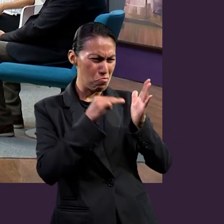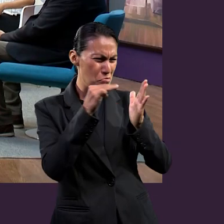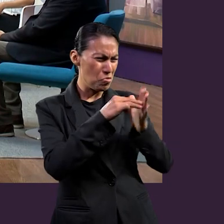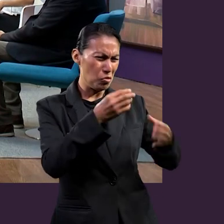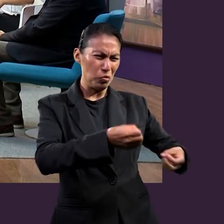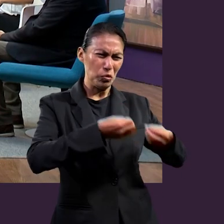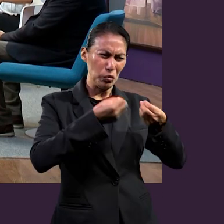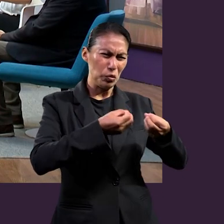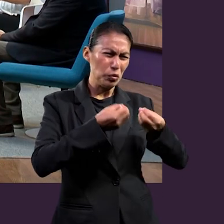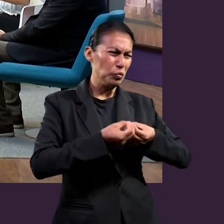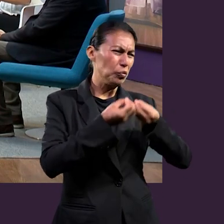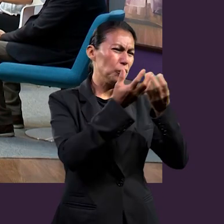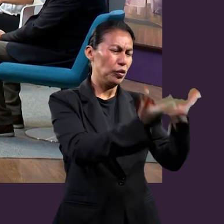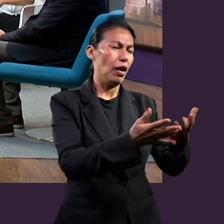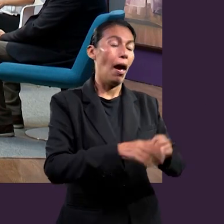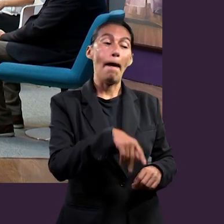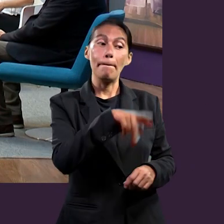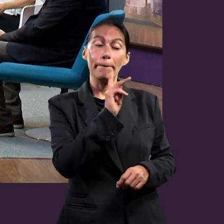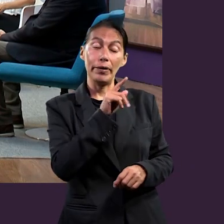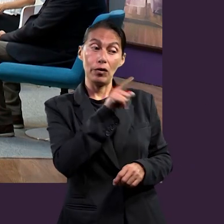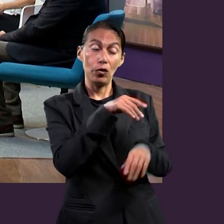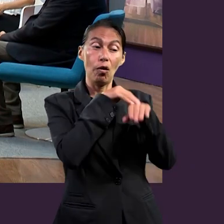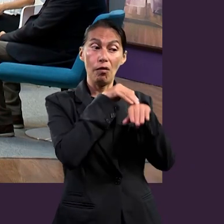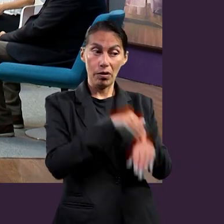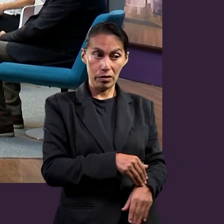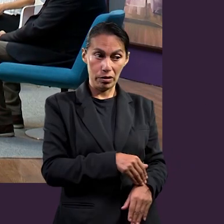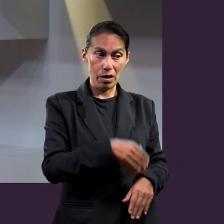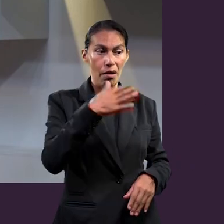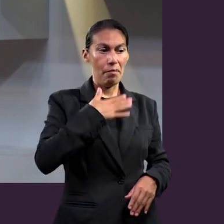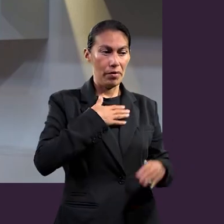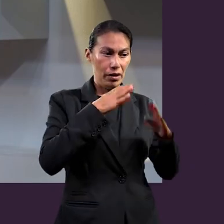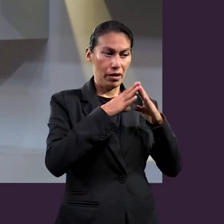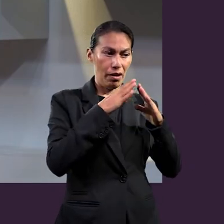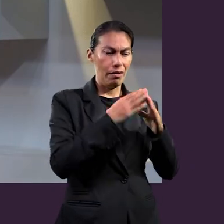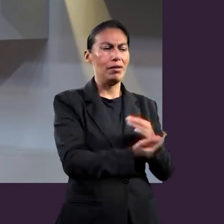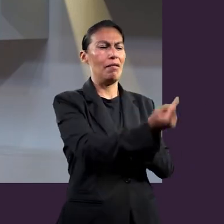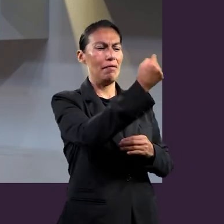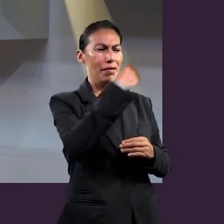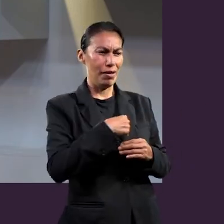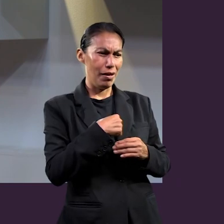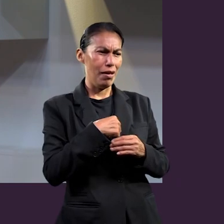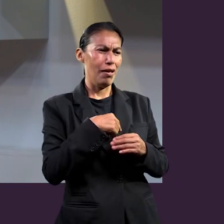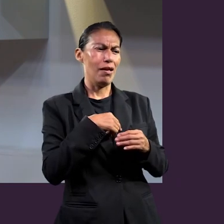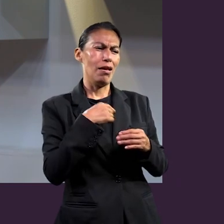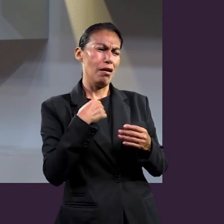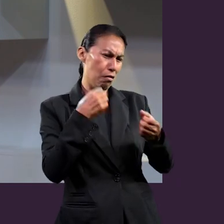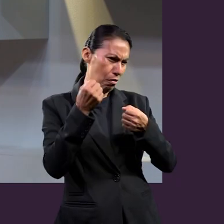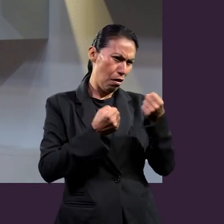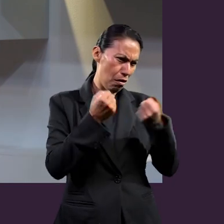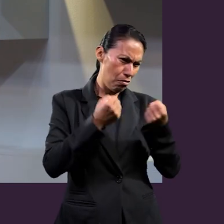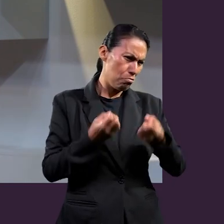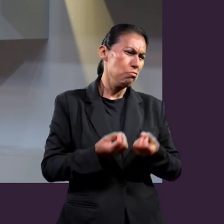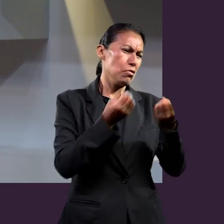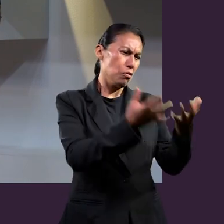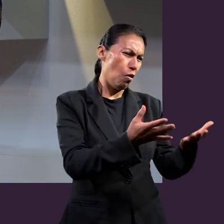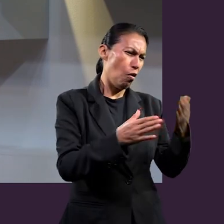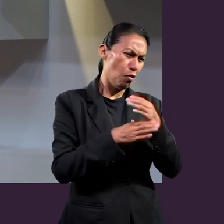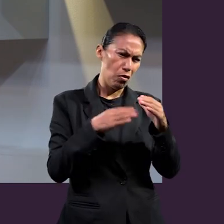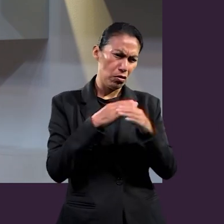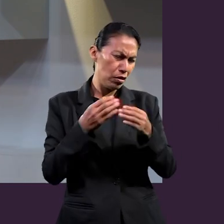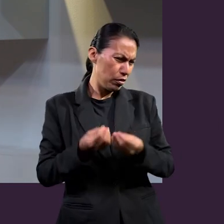pero tienes que hacer estas y estas cosas, irte a vivir a mi casa, tienes que vivir conmigo, tienes que